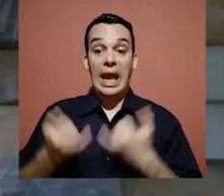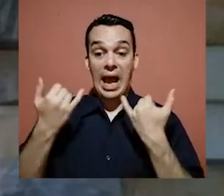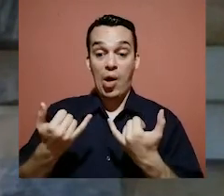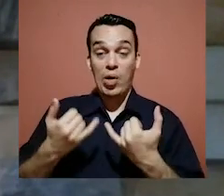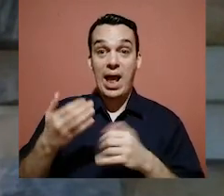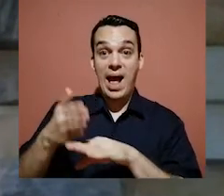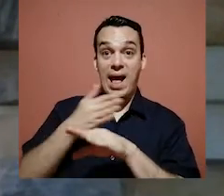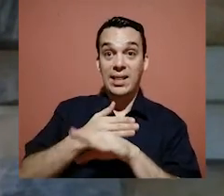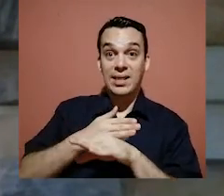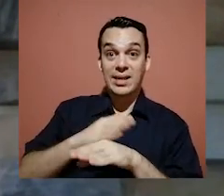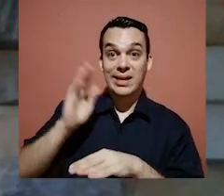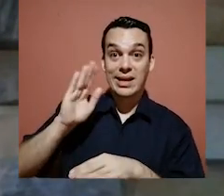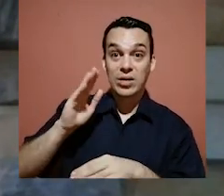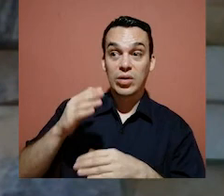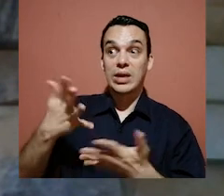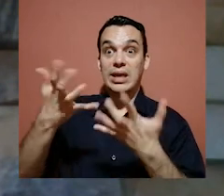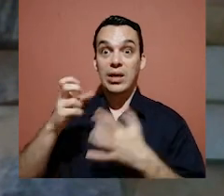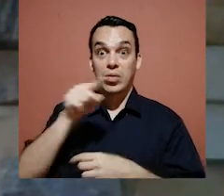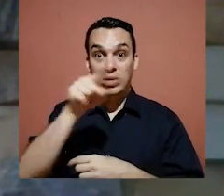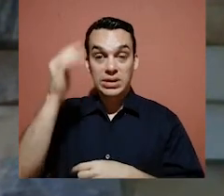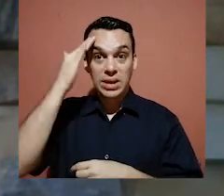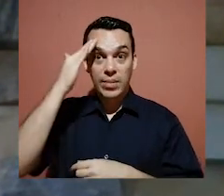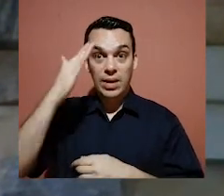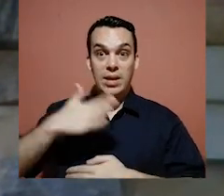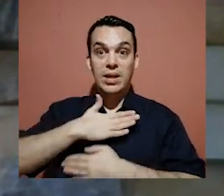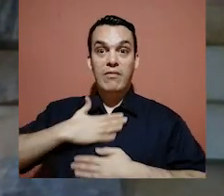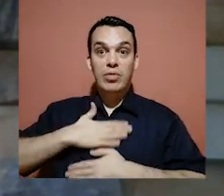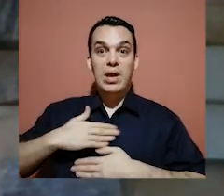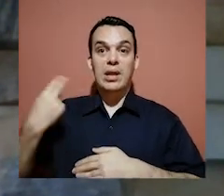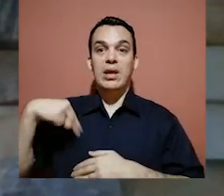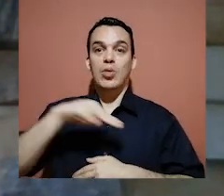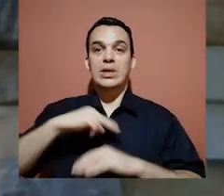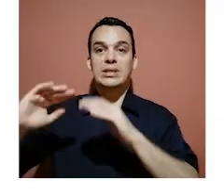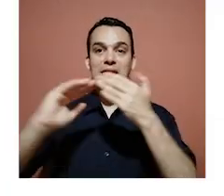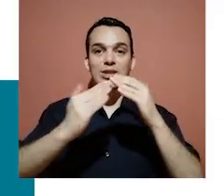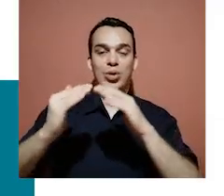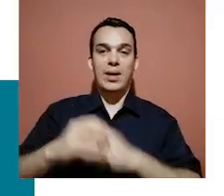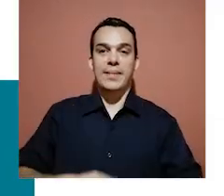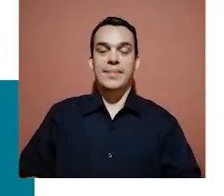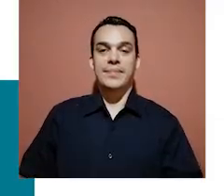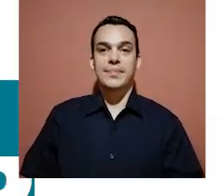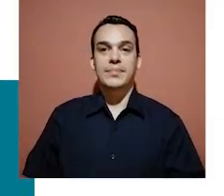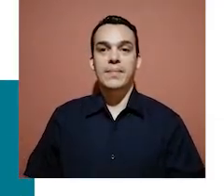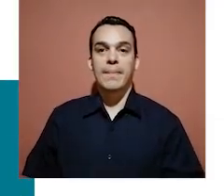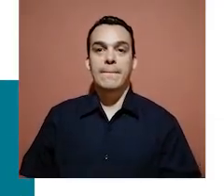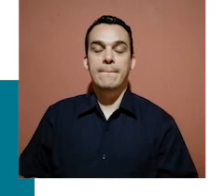Antes de irnos, quiero invitarles a disfrutar de nuestra ciudad. ¡Gracias!